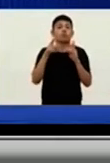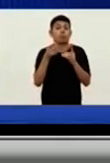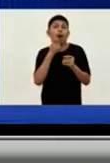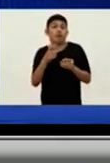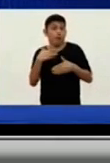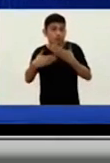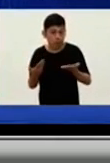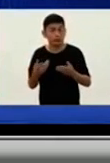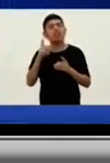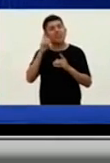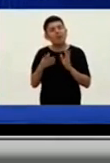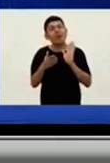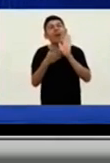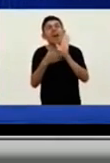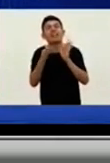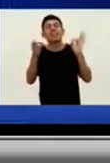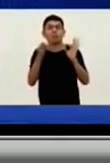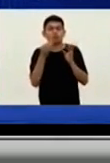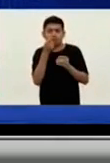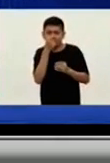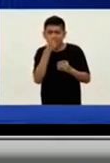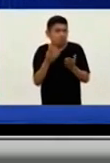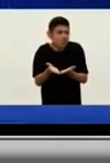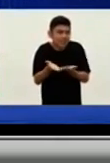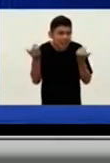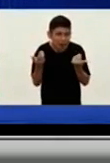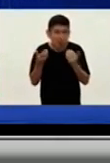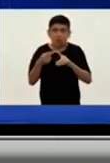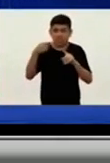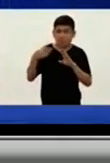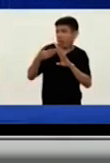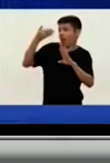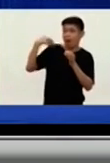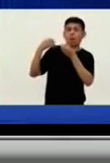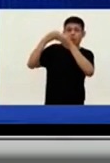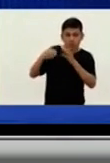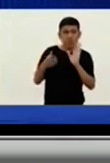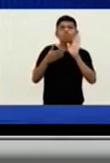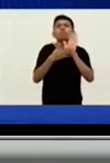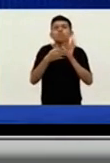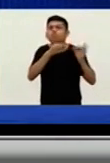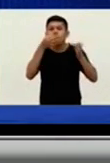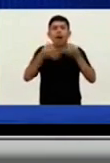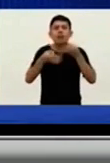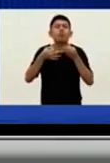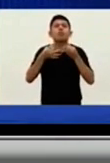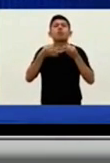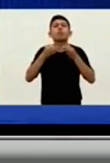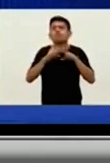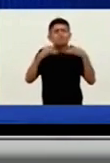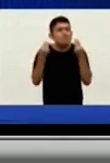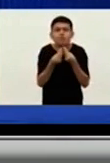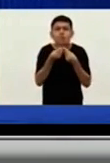tenemos, ustedes saben, los test rápidos de antígenos que se están utilizando ya desde la semana pasada, que dan un diagnóstico